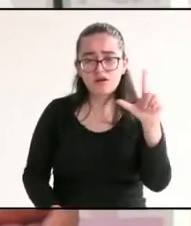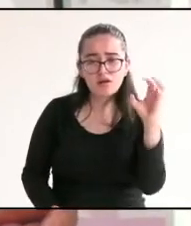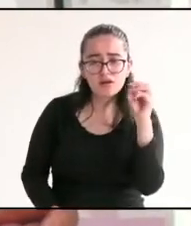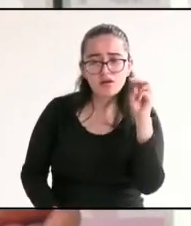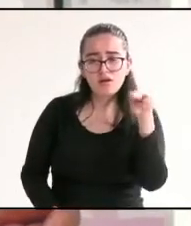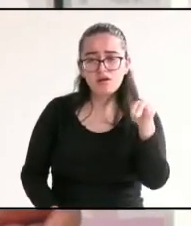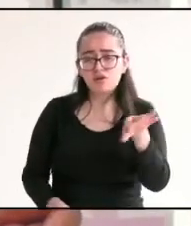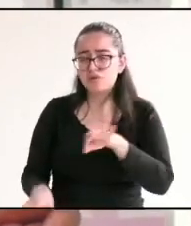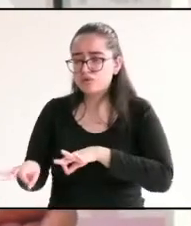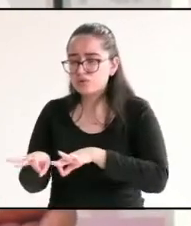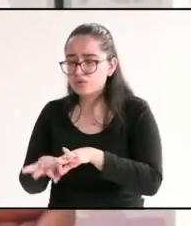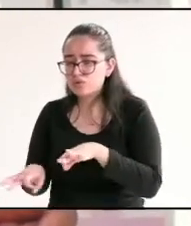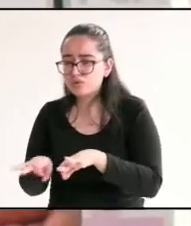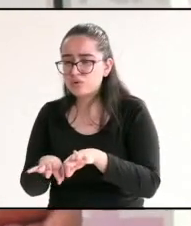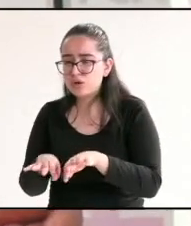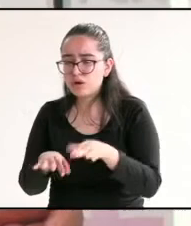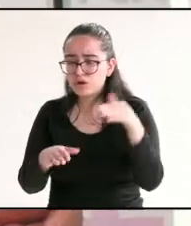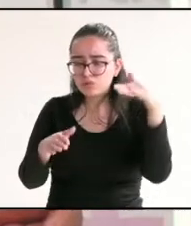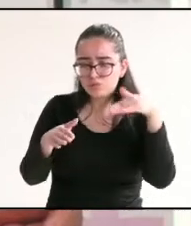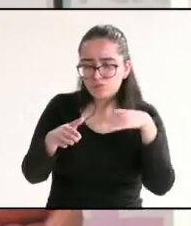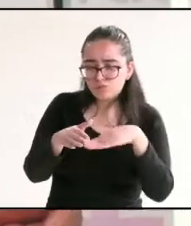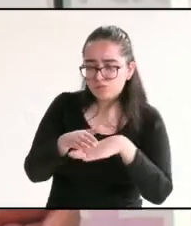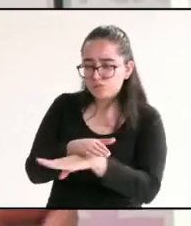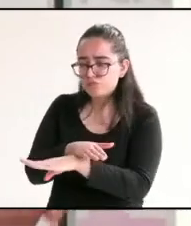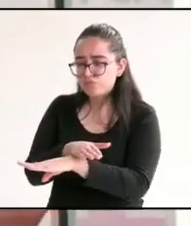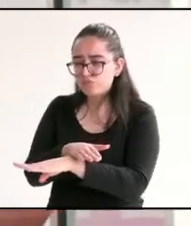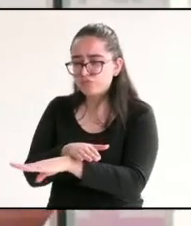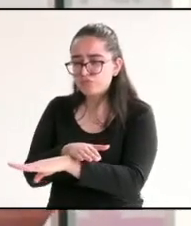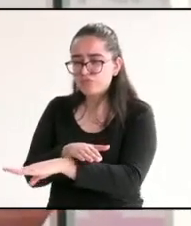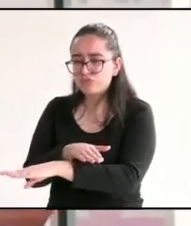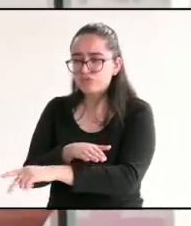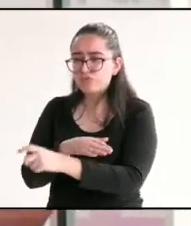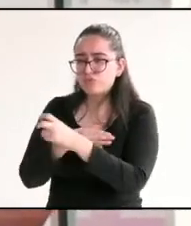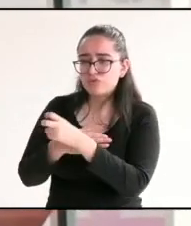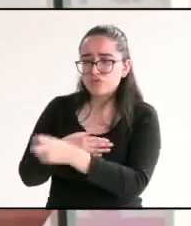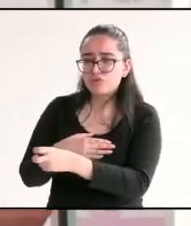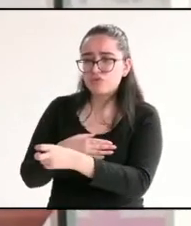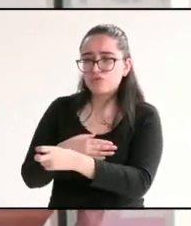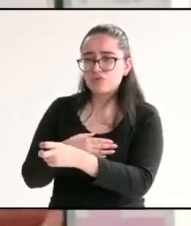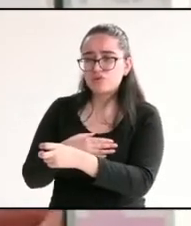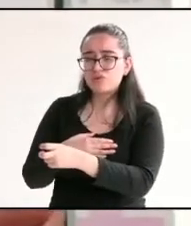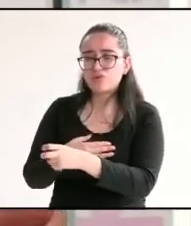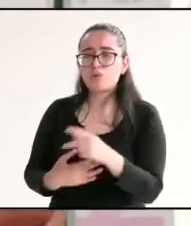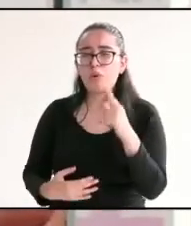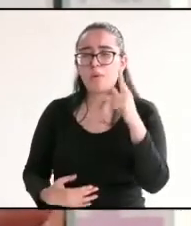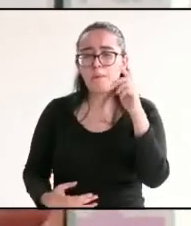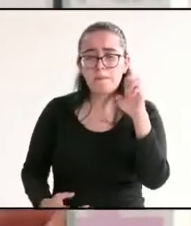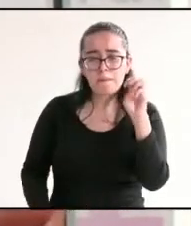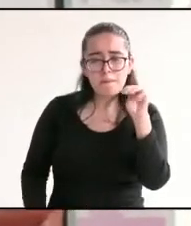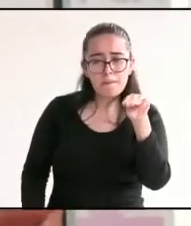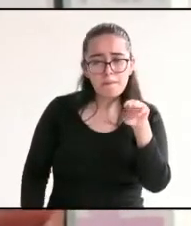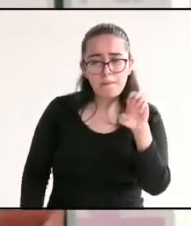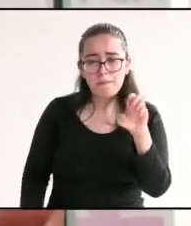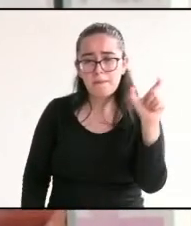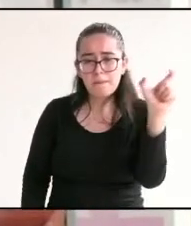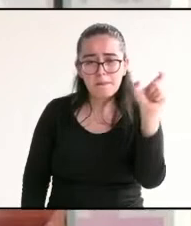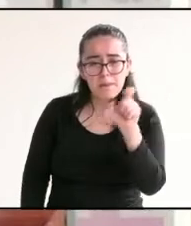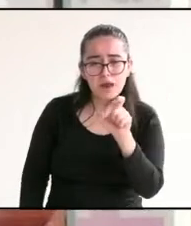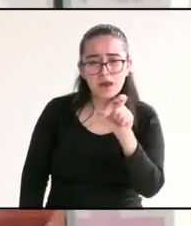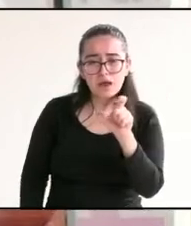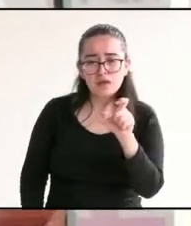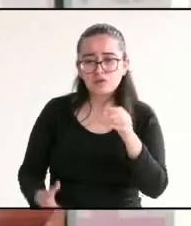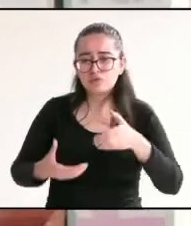con esos ductos de Pemex que a partir de que pusieron esos ductos de Pemex con esas vibraciones, esos compactamientos de todo lo que es la